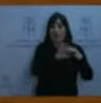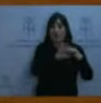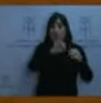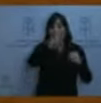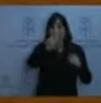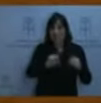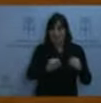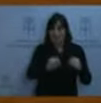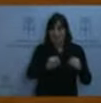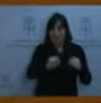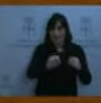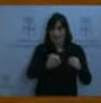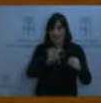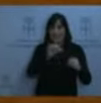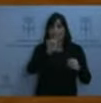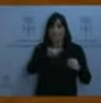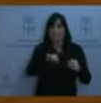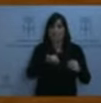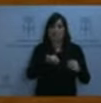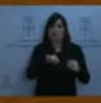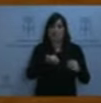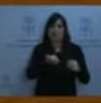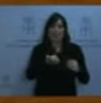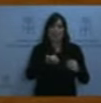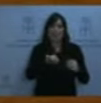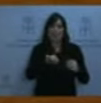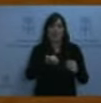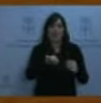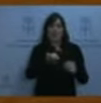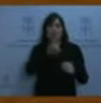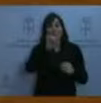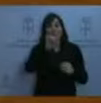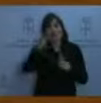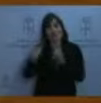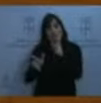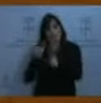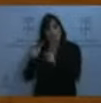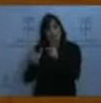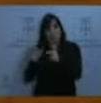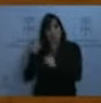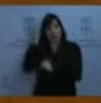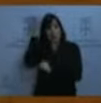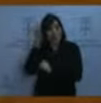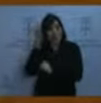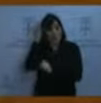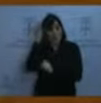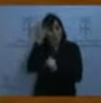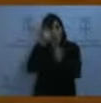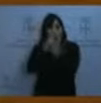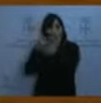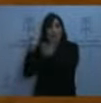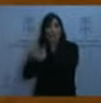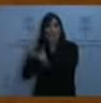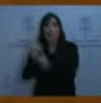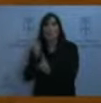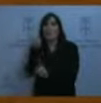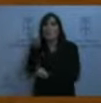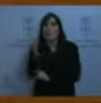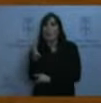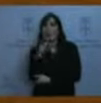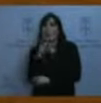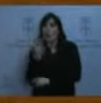pagar las diputaciones forales vascas y navarras, porque, en el fondo, la misma problemática tiene la aportación navarra,